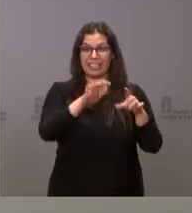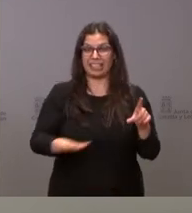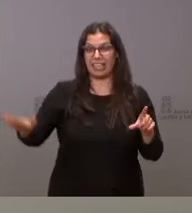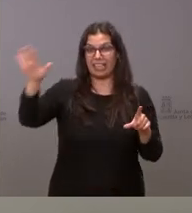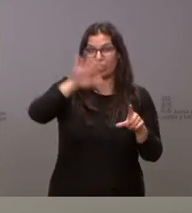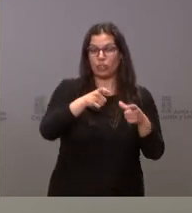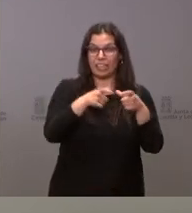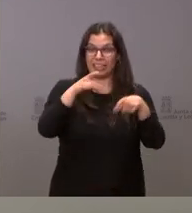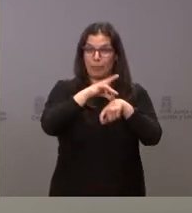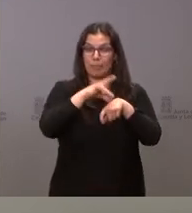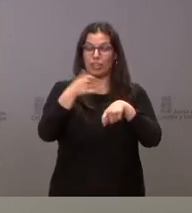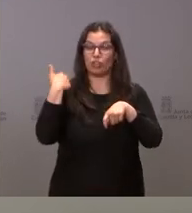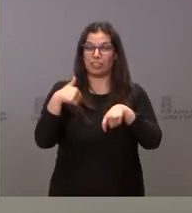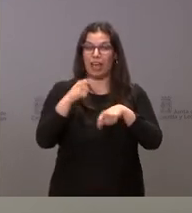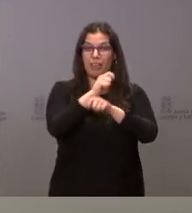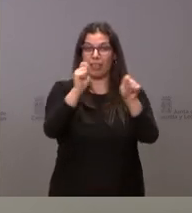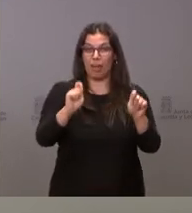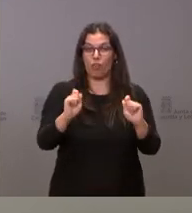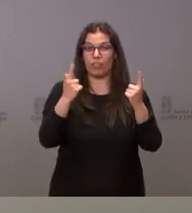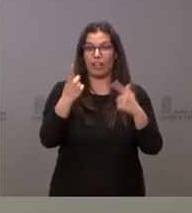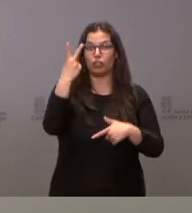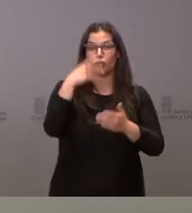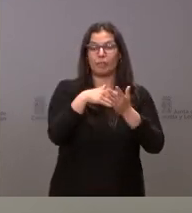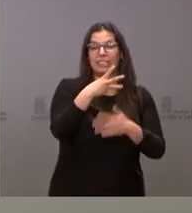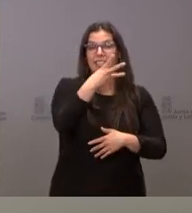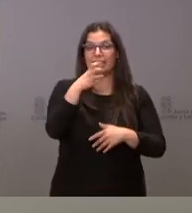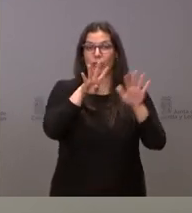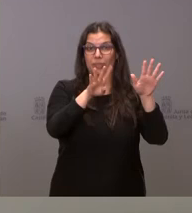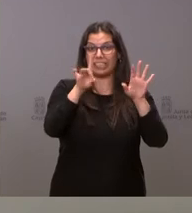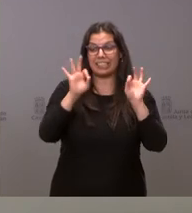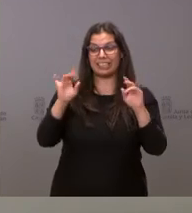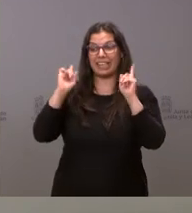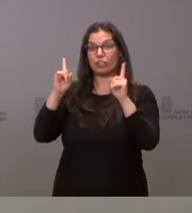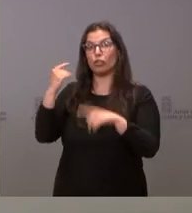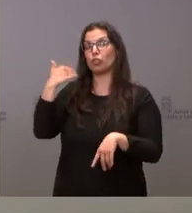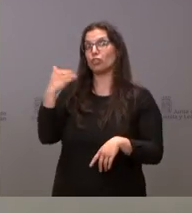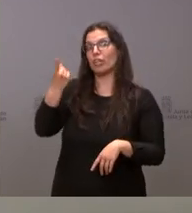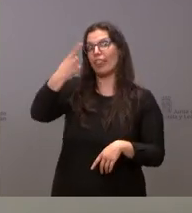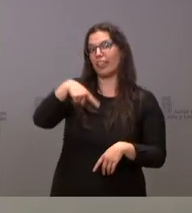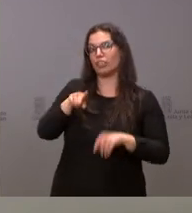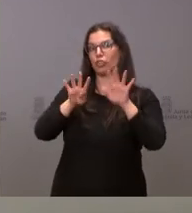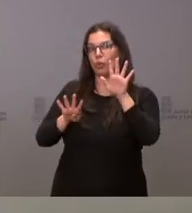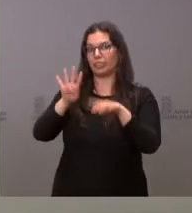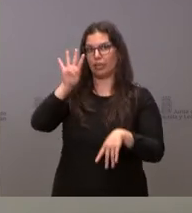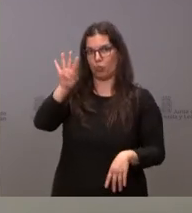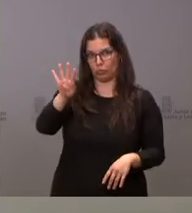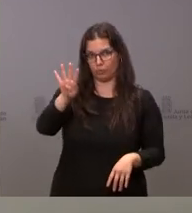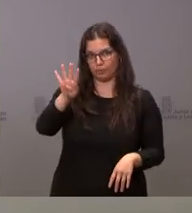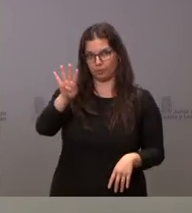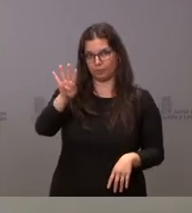las tarjetas sanitarias eran 2.396, en el caso de Soria son 194, las que se han